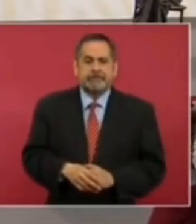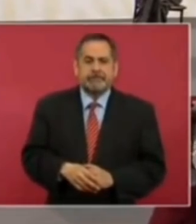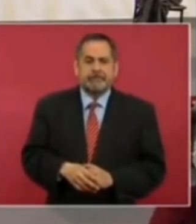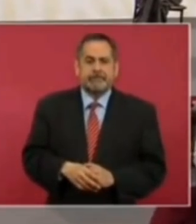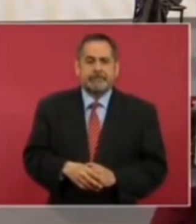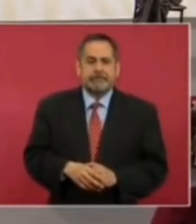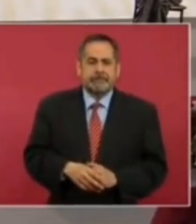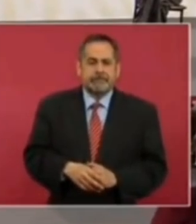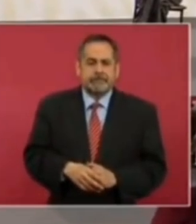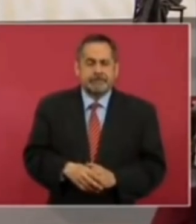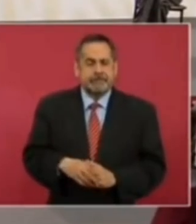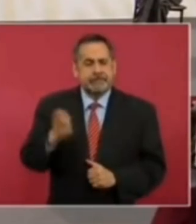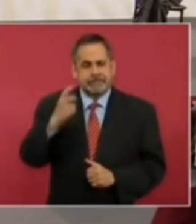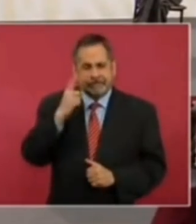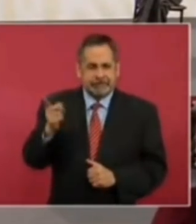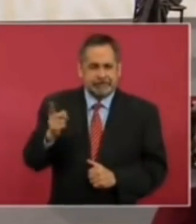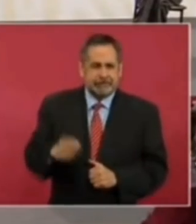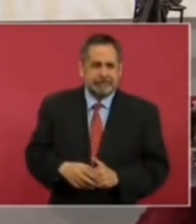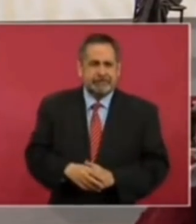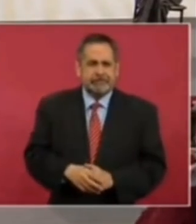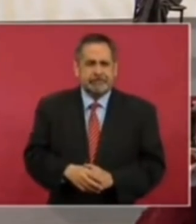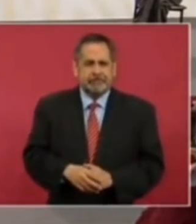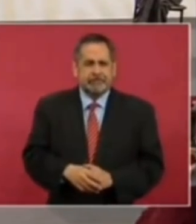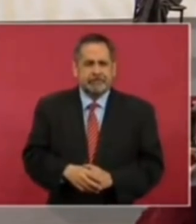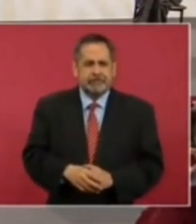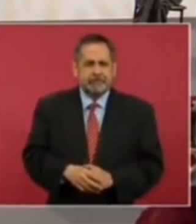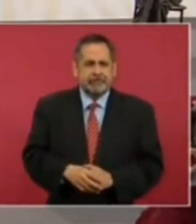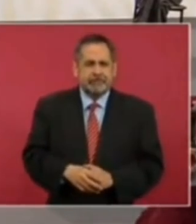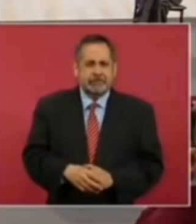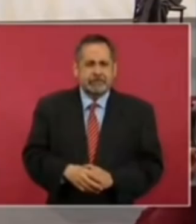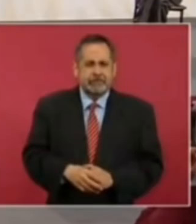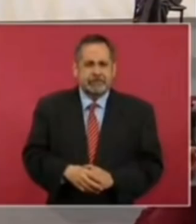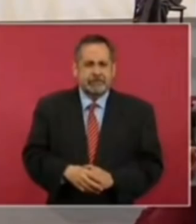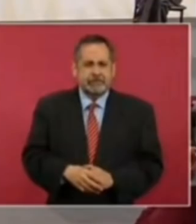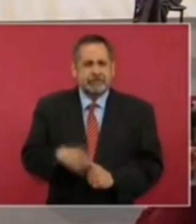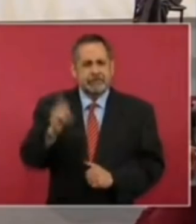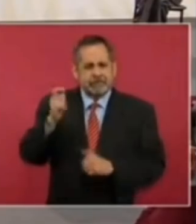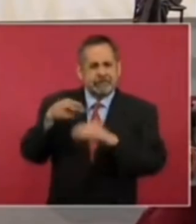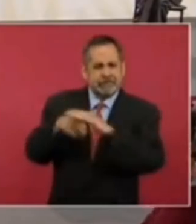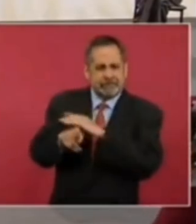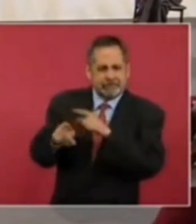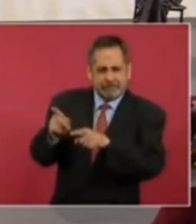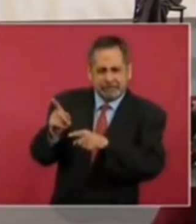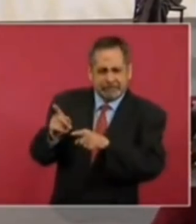Bueno, esta es… Sí, pero no, está bien eso que se… Este es el metro, miren.